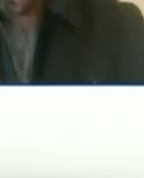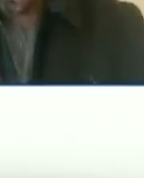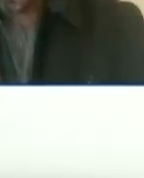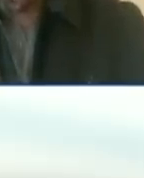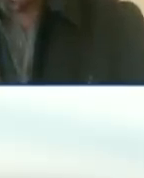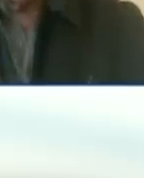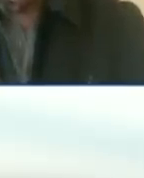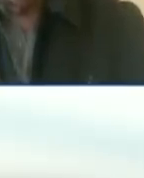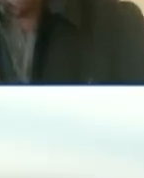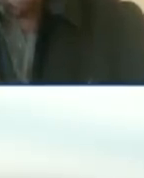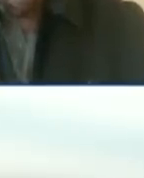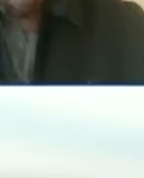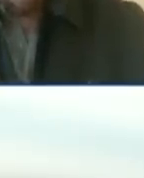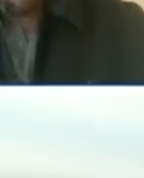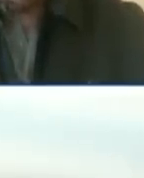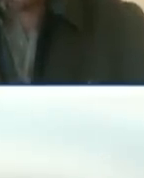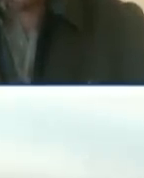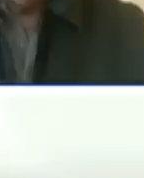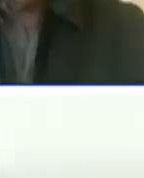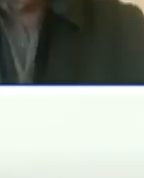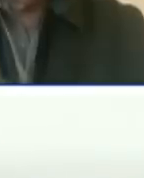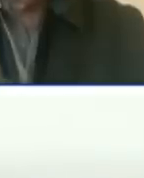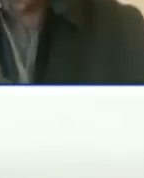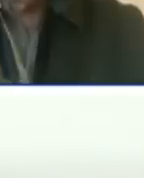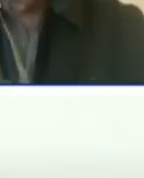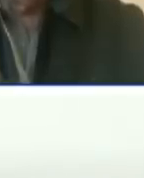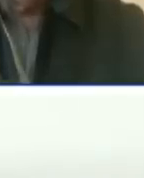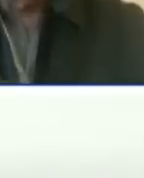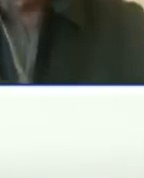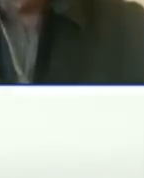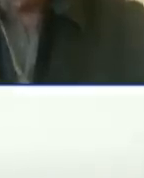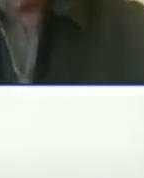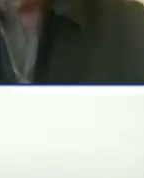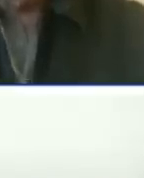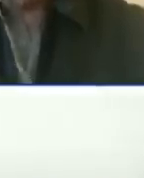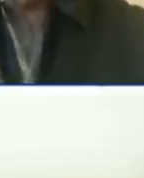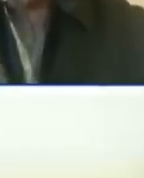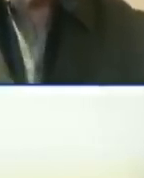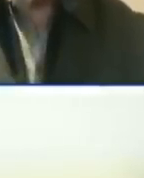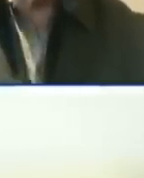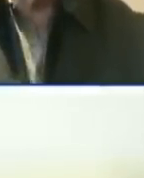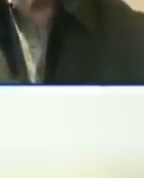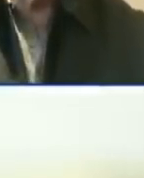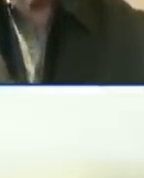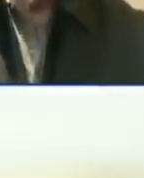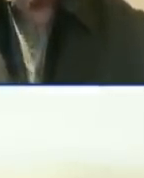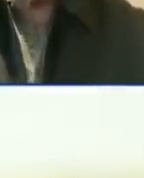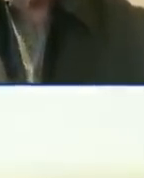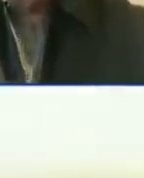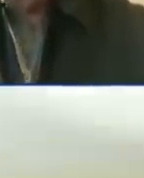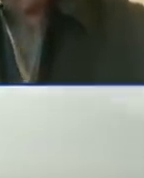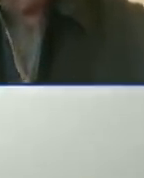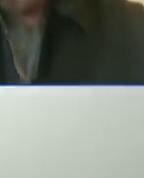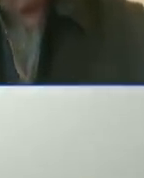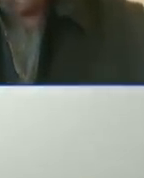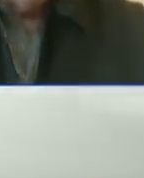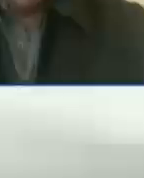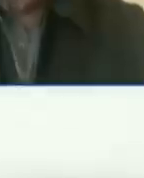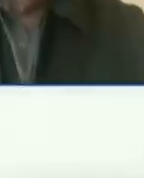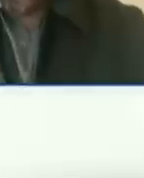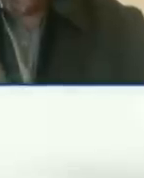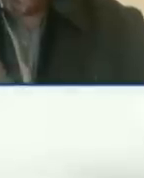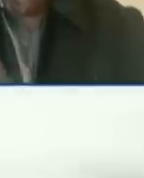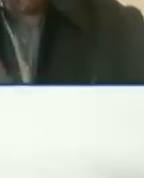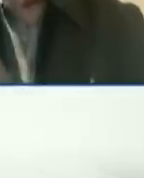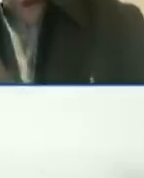para convertir a nuestro estado en un centro operativo del turismo nacional